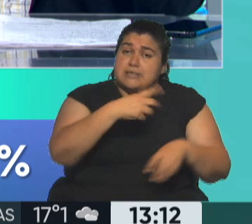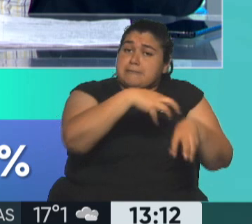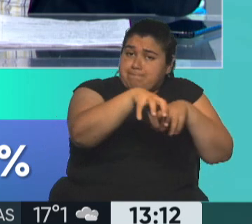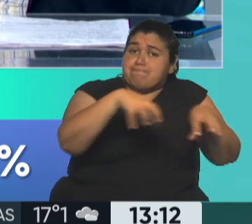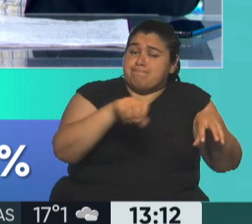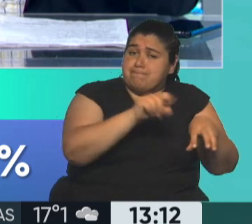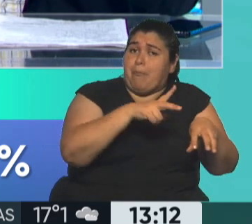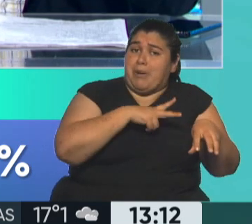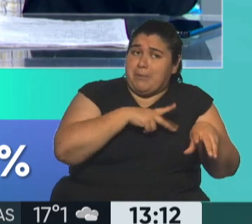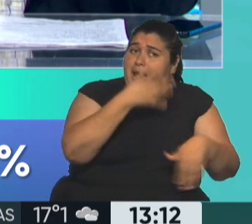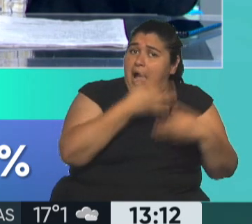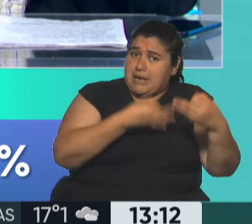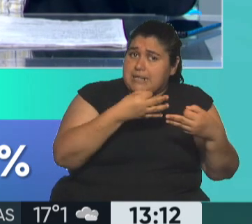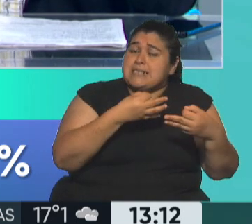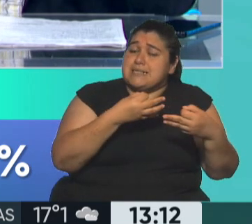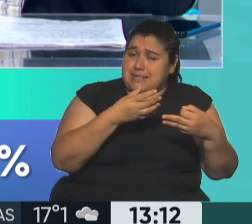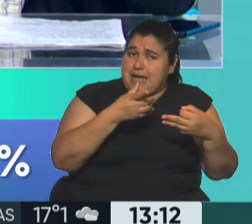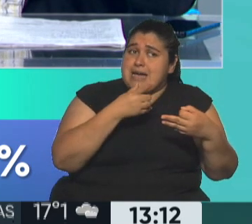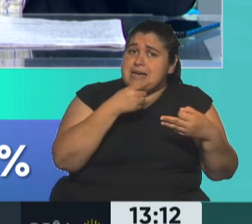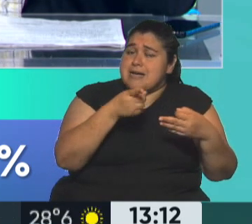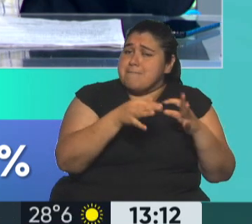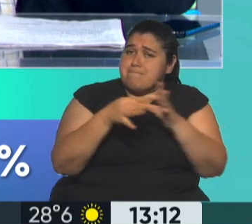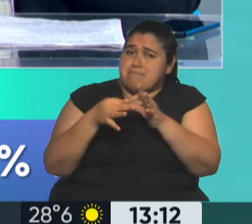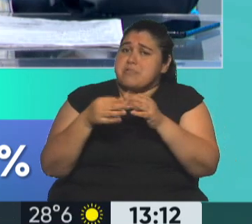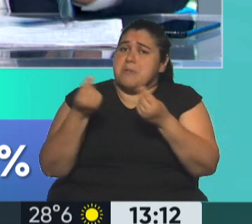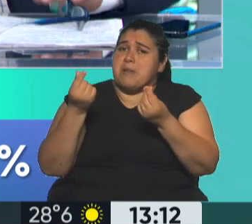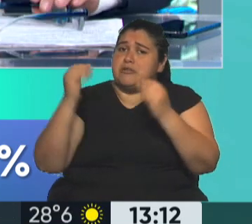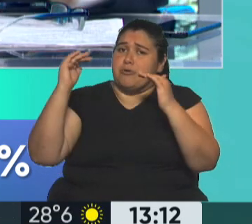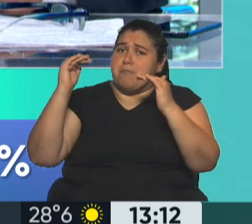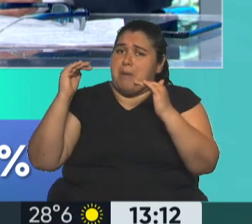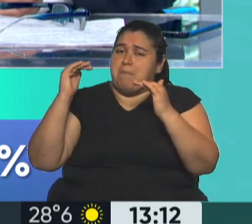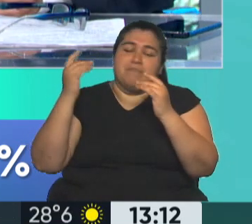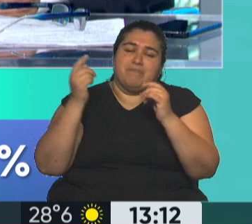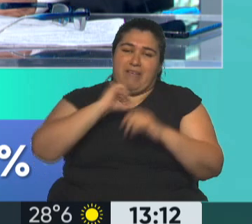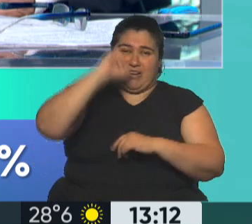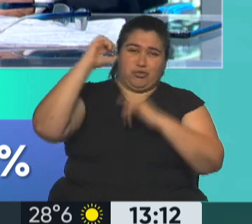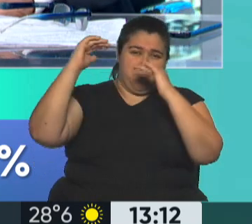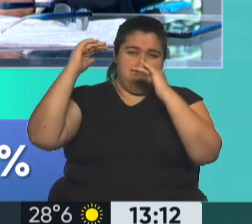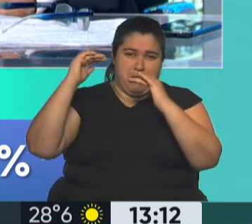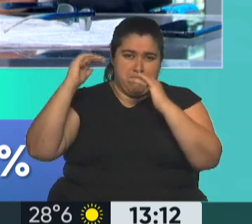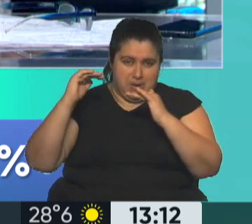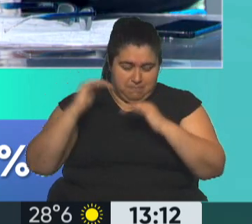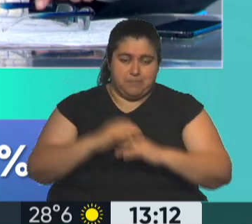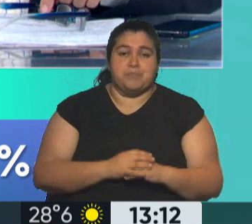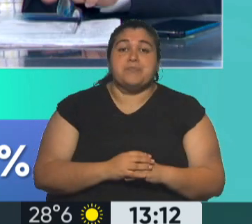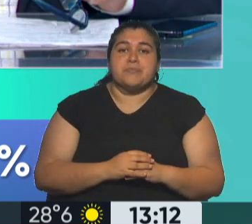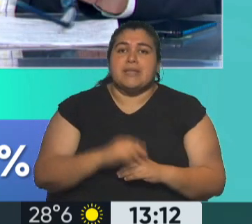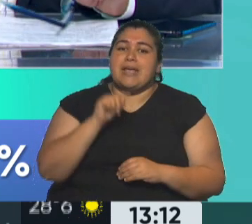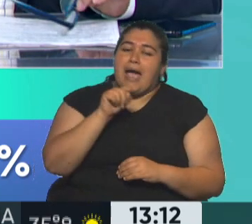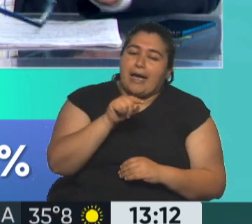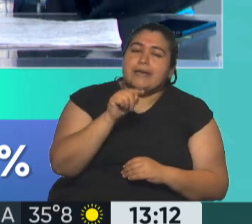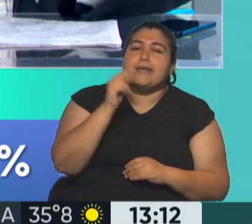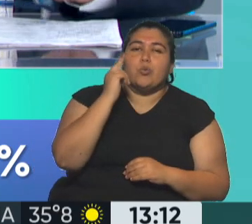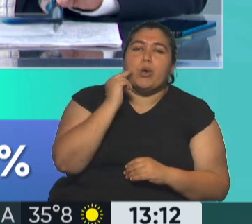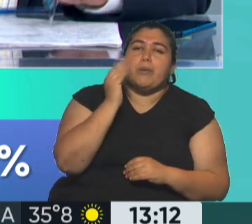parecería estar muy firme. Todas están dando en torno a este mismo valor, 9,3% a 9,6% le están dando los